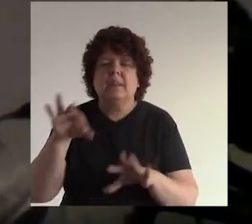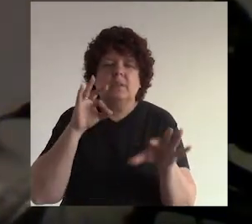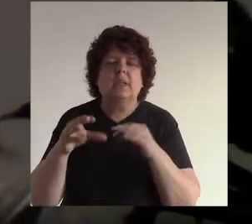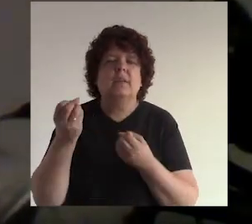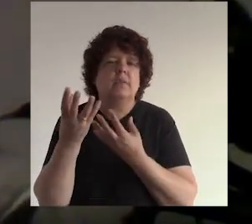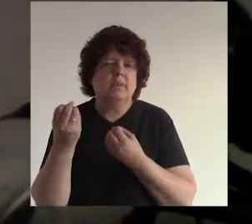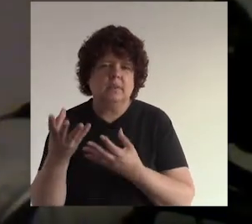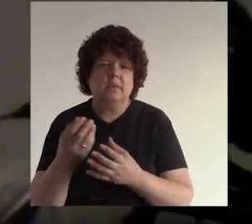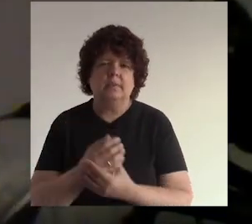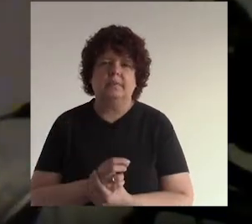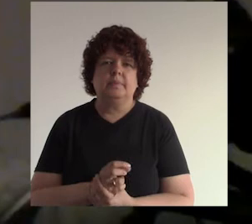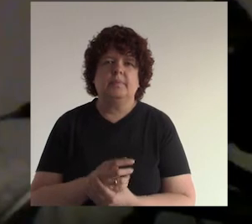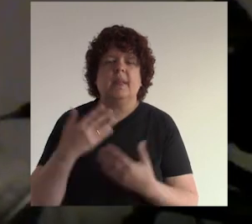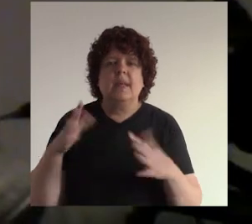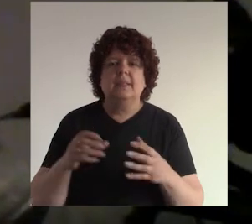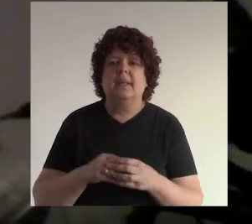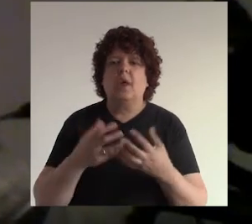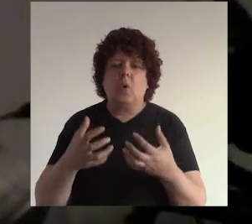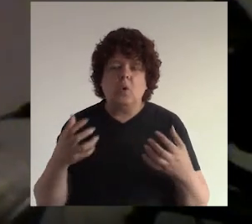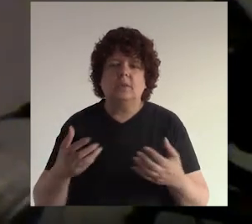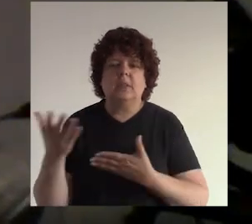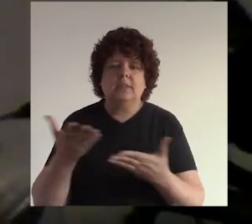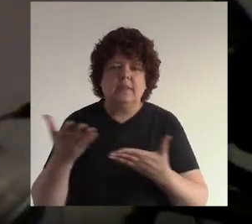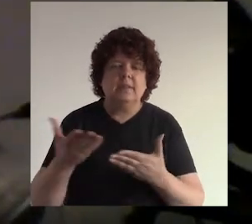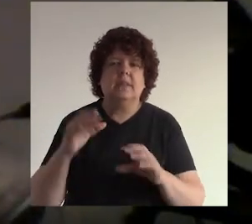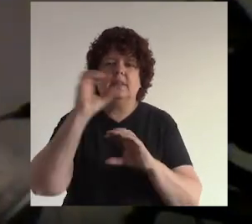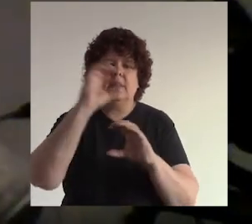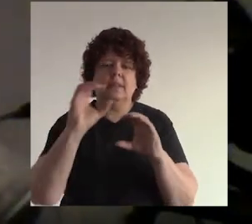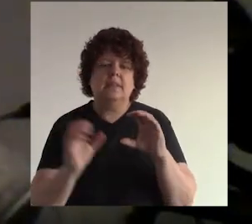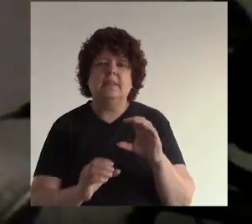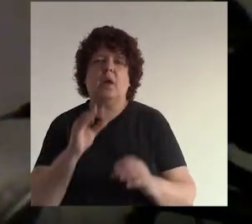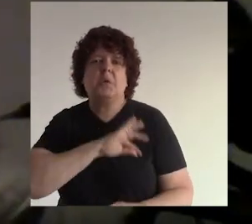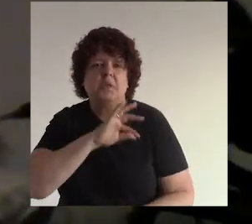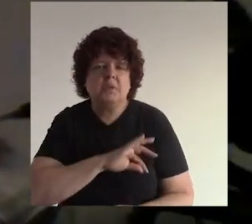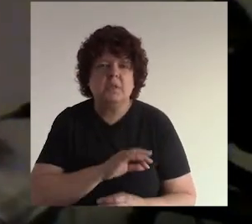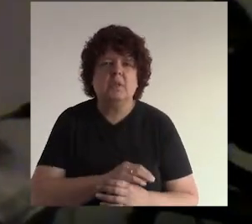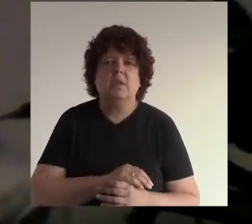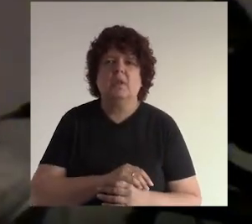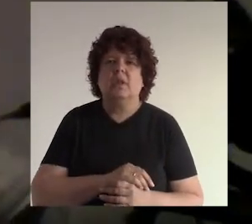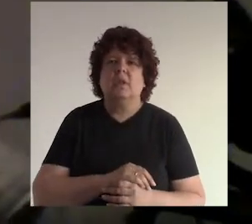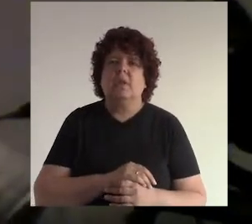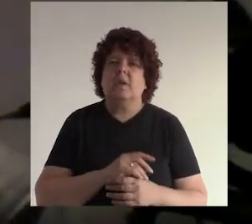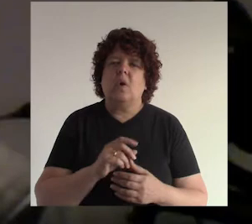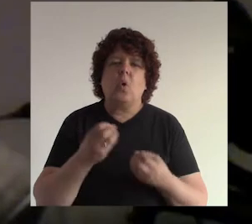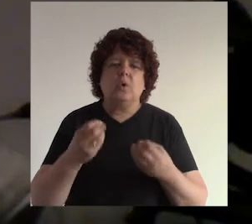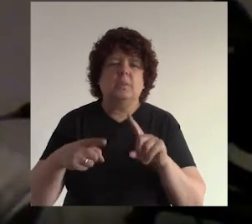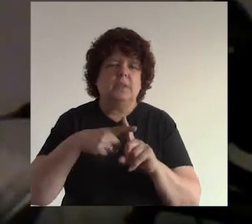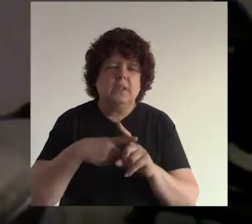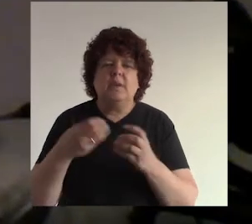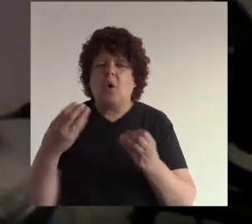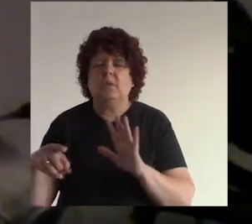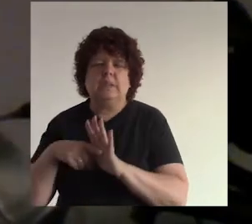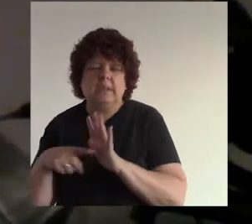información ¿ya? ya sea de productos servicios características beneficios ventajas